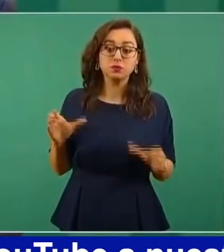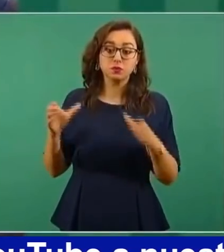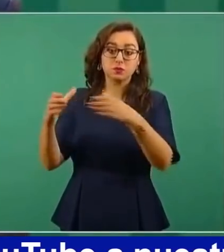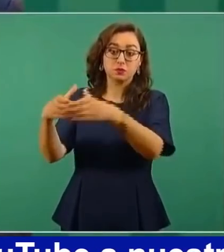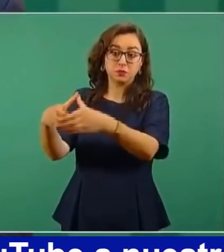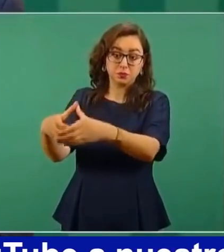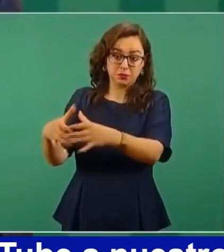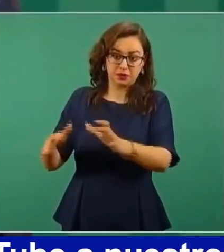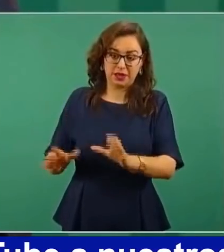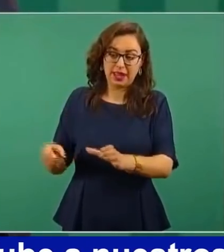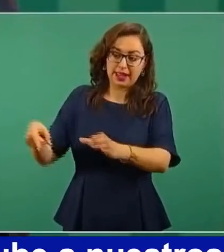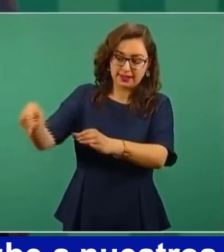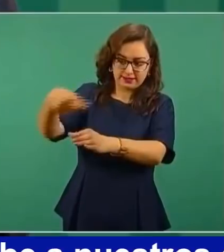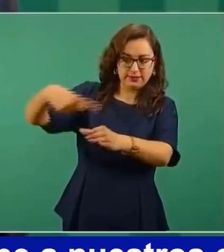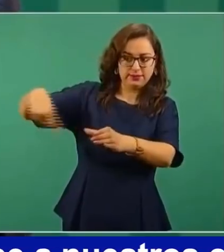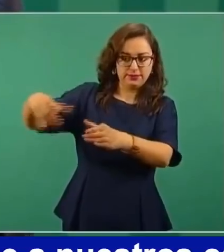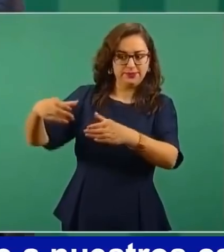todos.